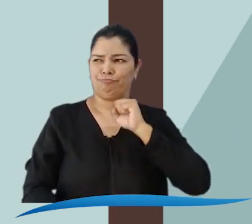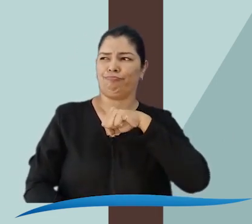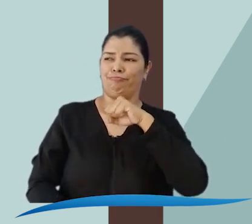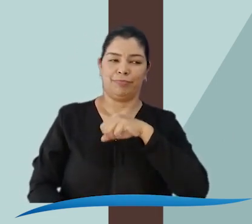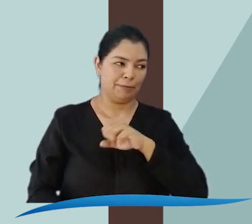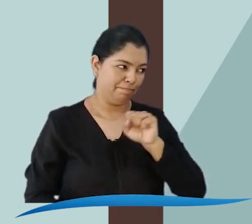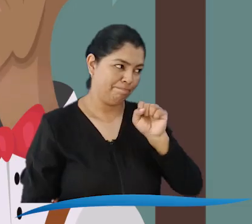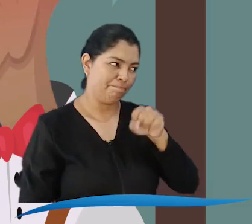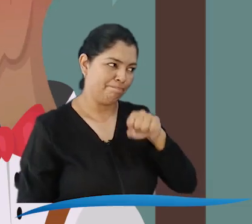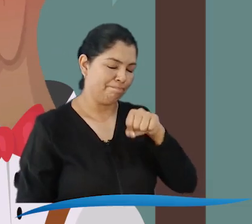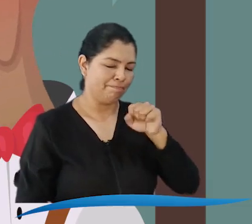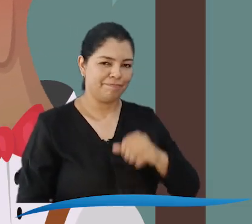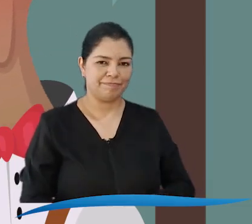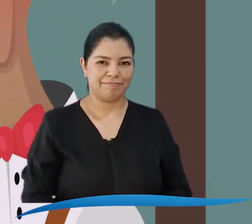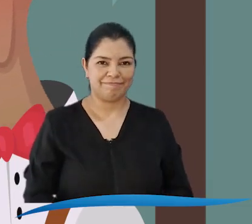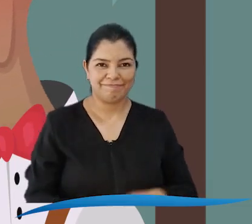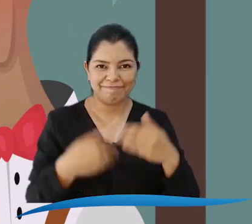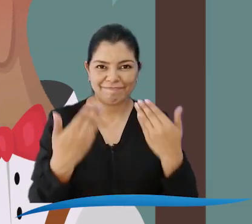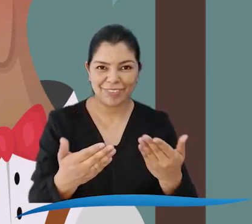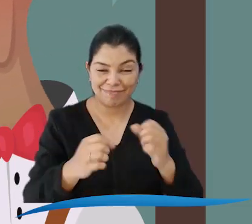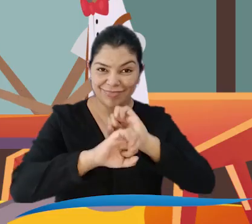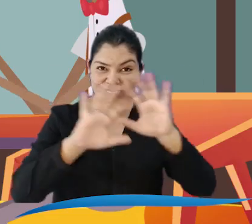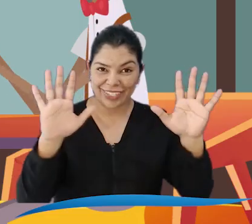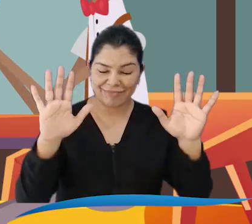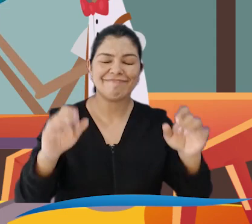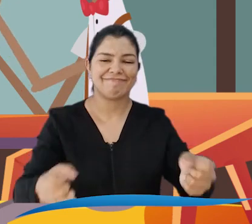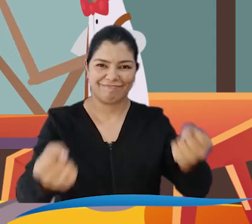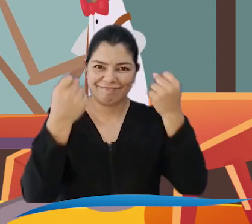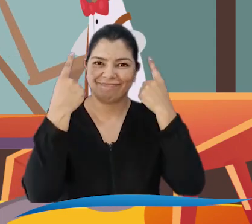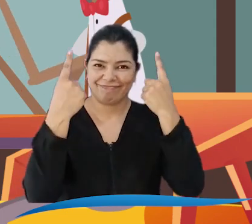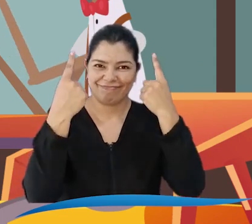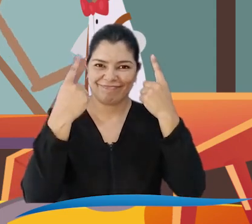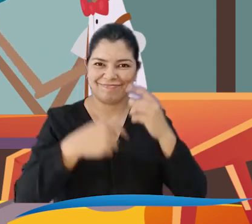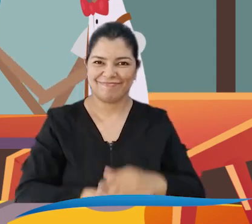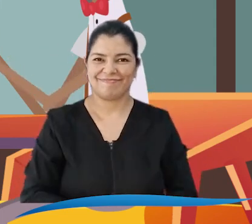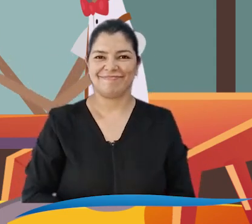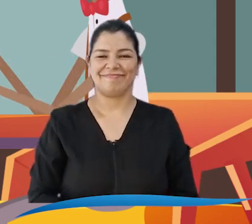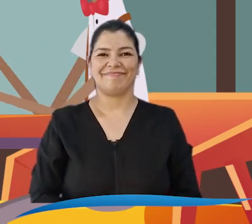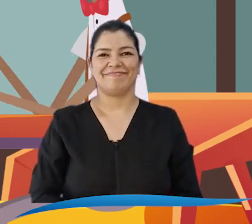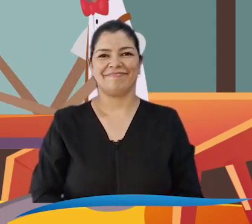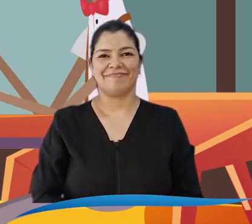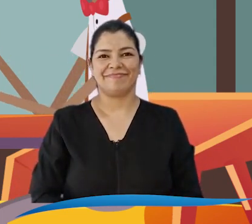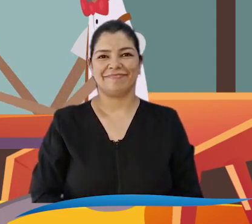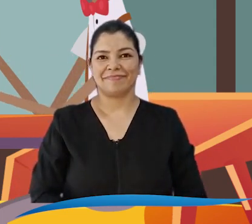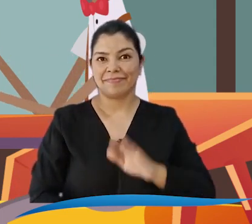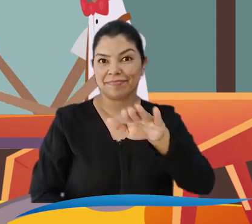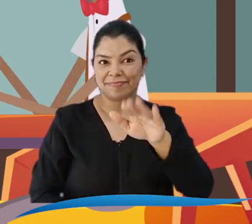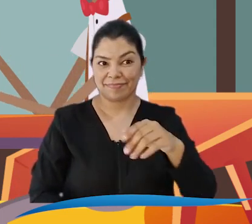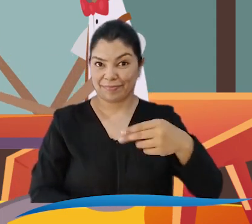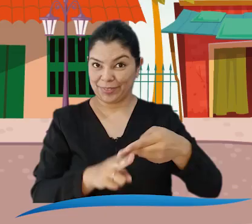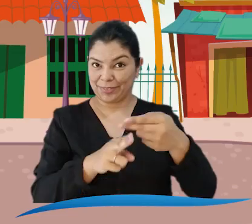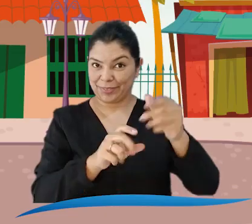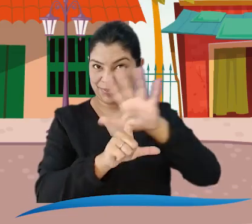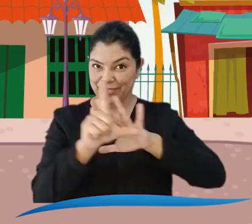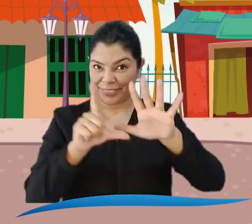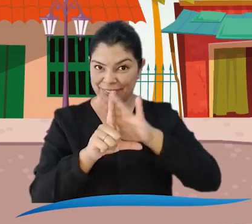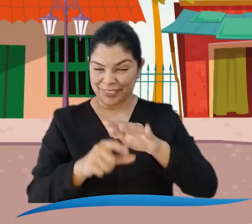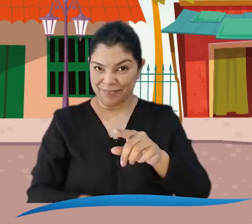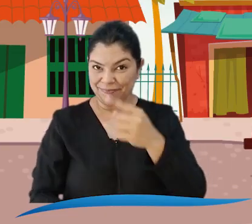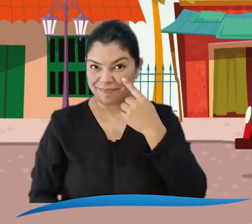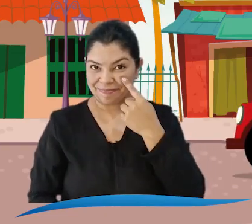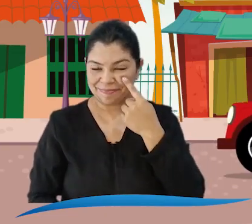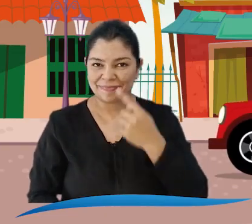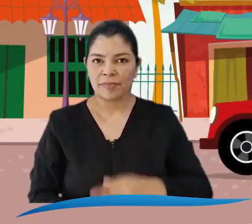Discapacidad quede al pelo. Sí, señor. ¿Vieron? Es que así, clarito, sí nos entendemos.